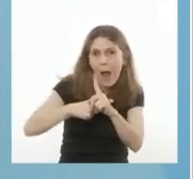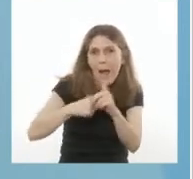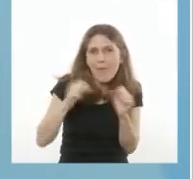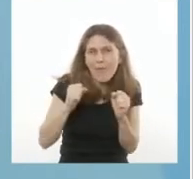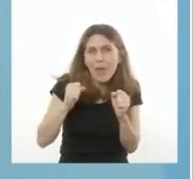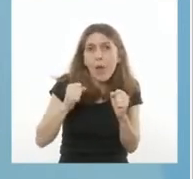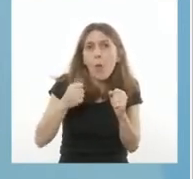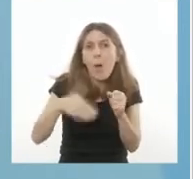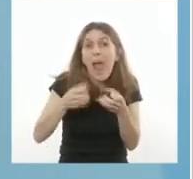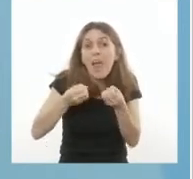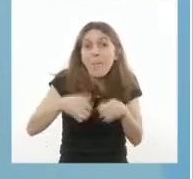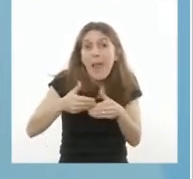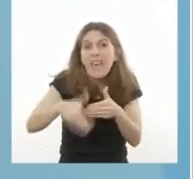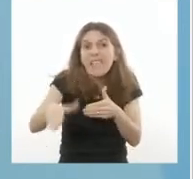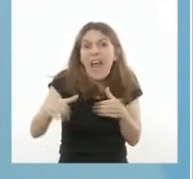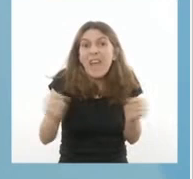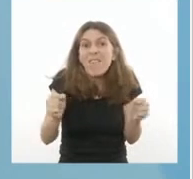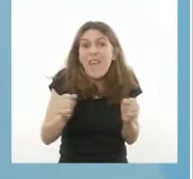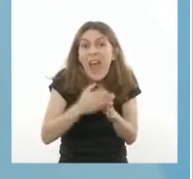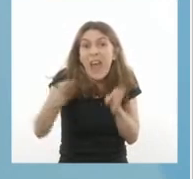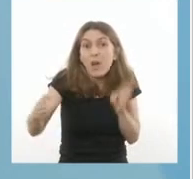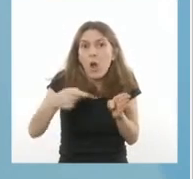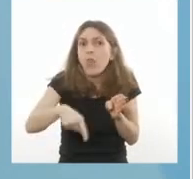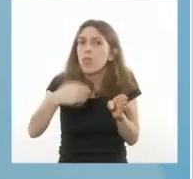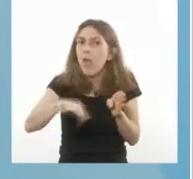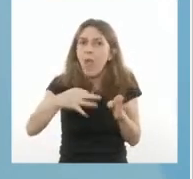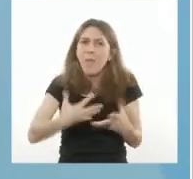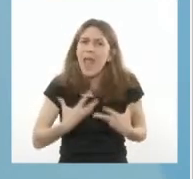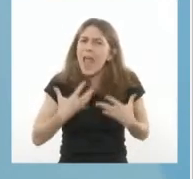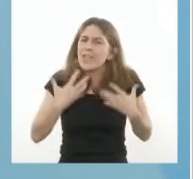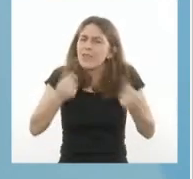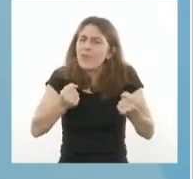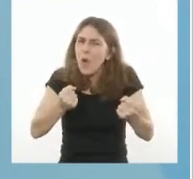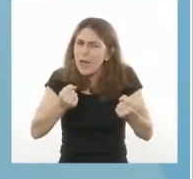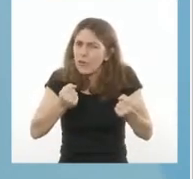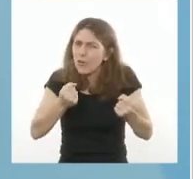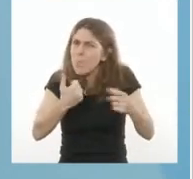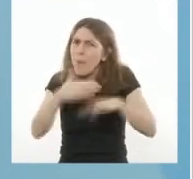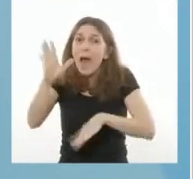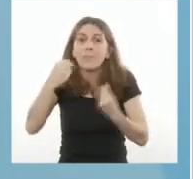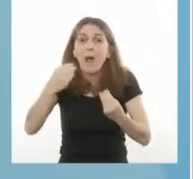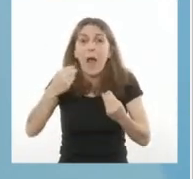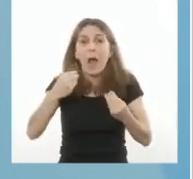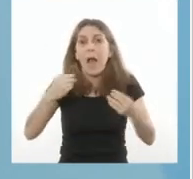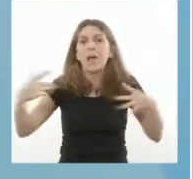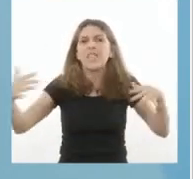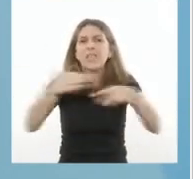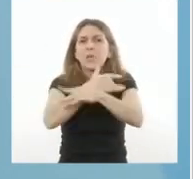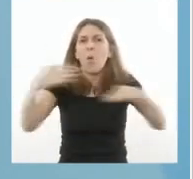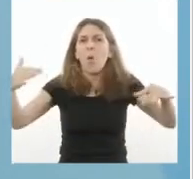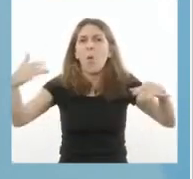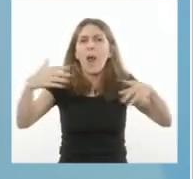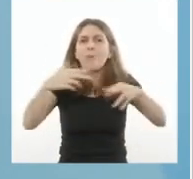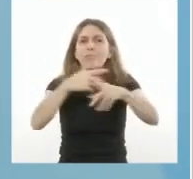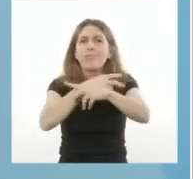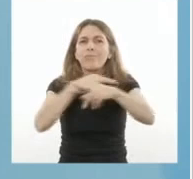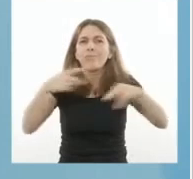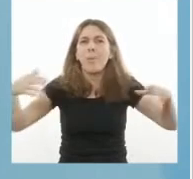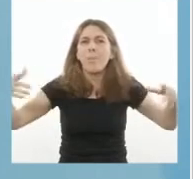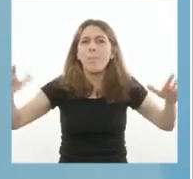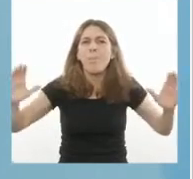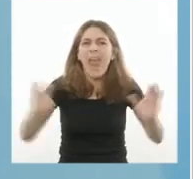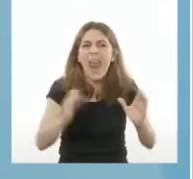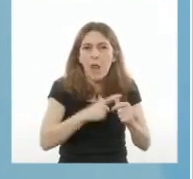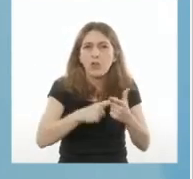Debemos hacer un nuevo esfuerzo para bajar la circulación y disminuir los contagios y